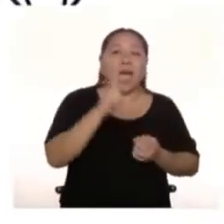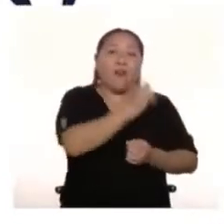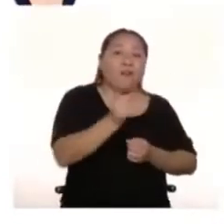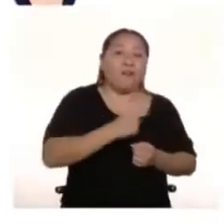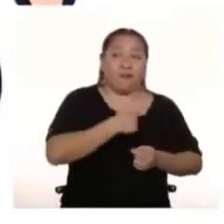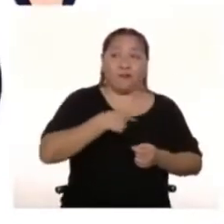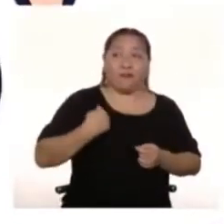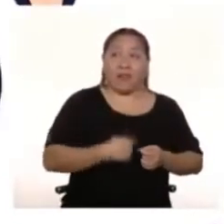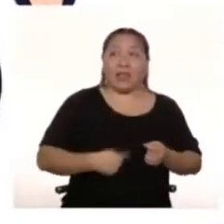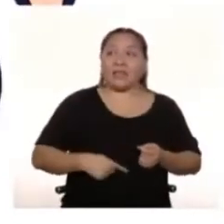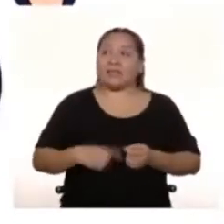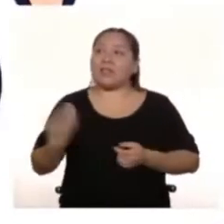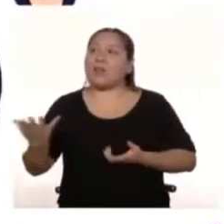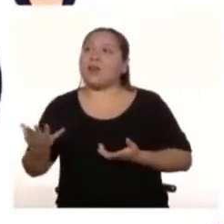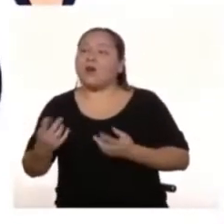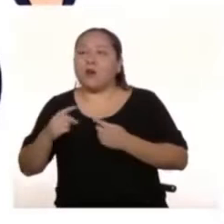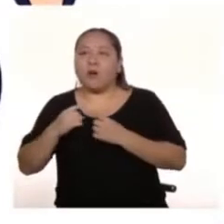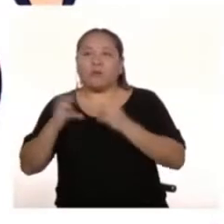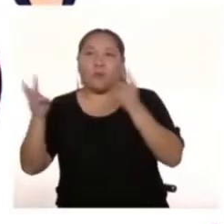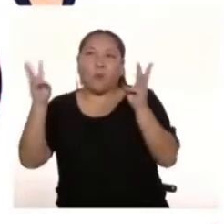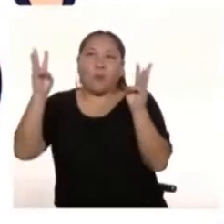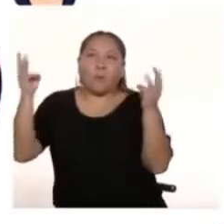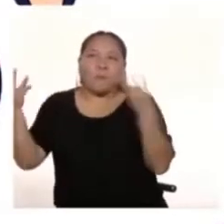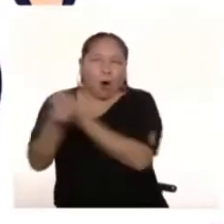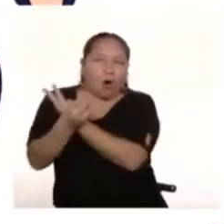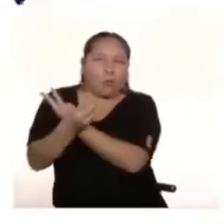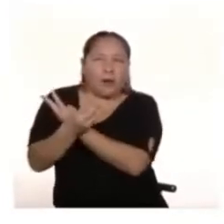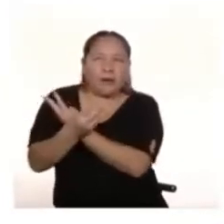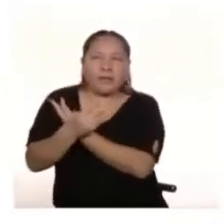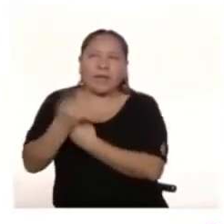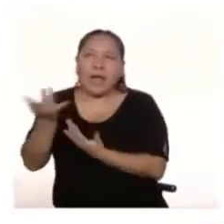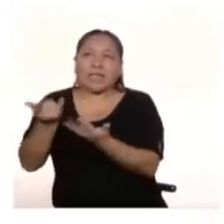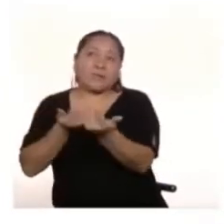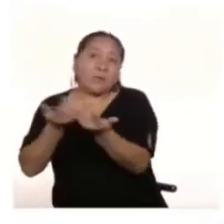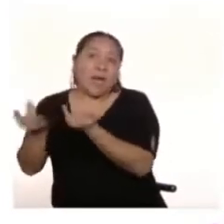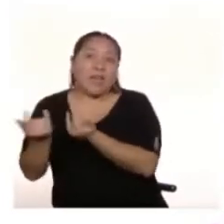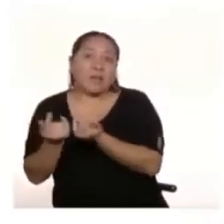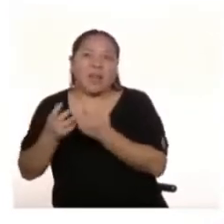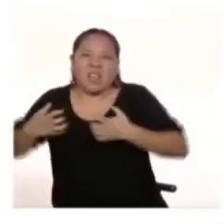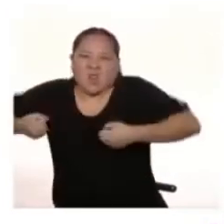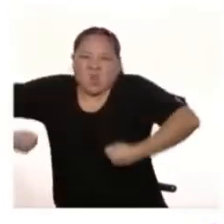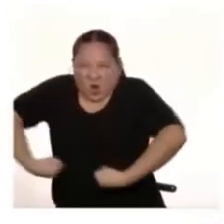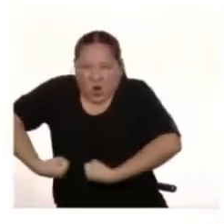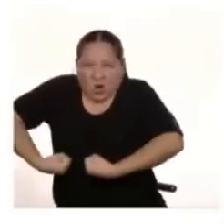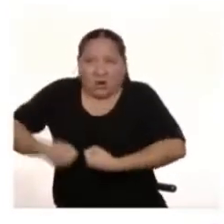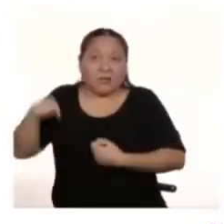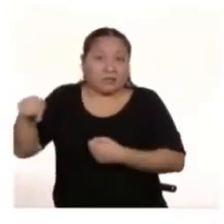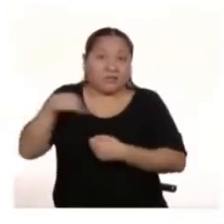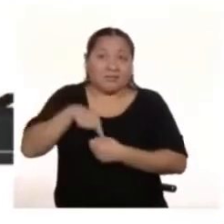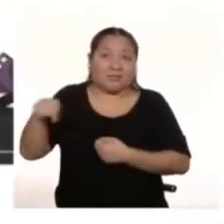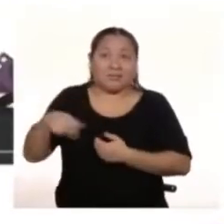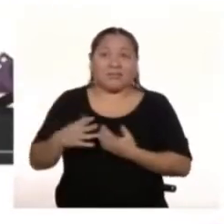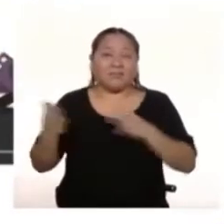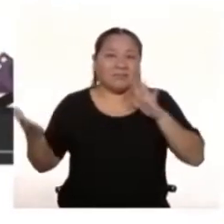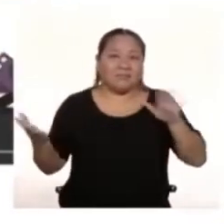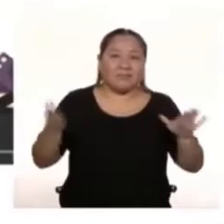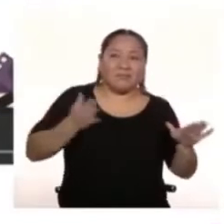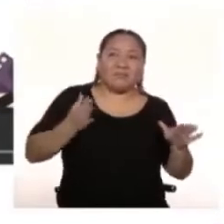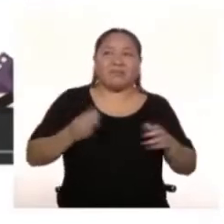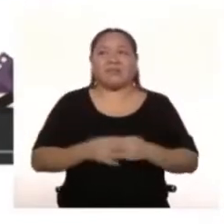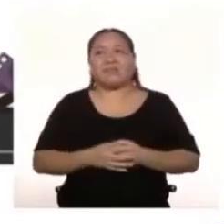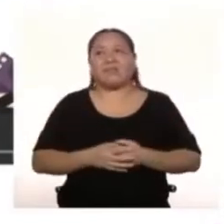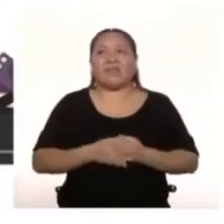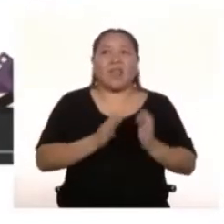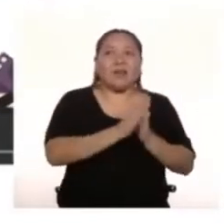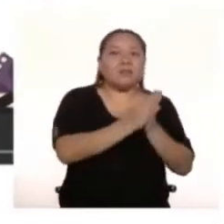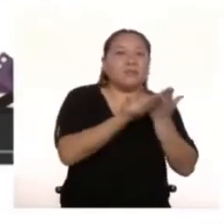Wolverine Y Spider-Man Se sienten más Avesados Y modernos ¿Quizás DC Tuvo su época de oro Con los cómics Y Marvel Con las películas?